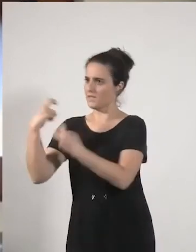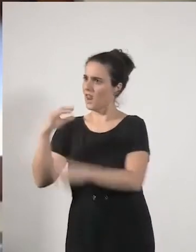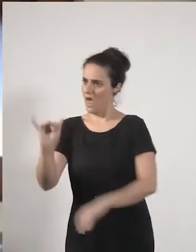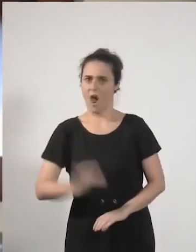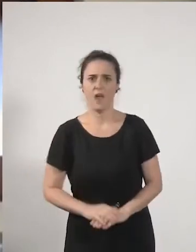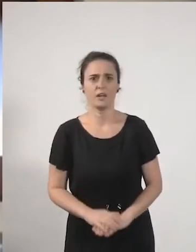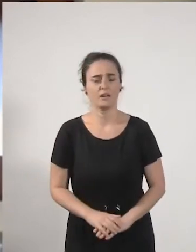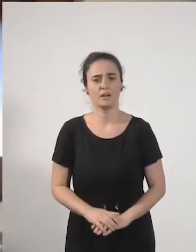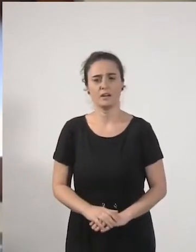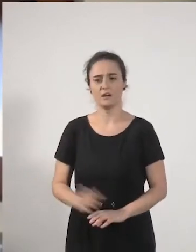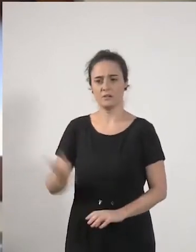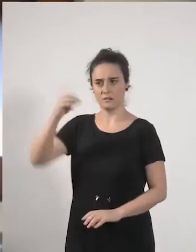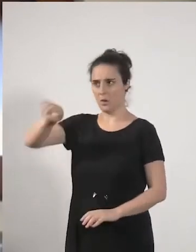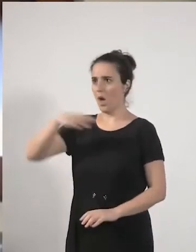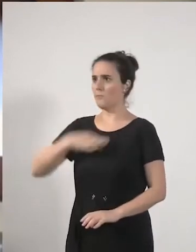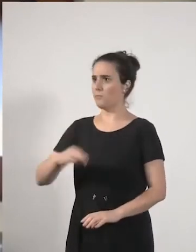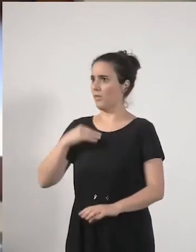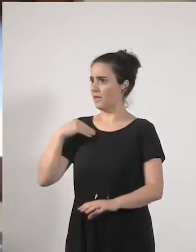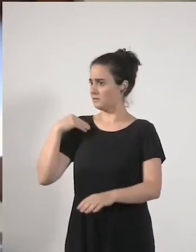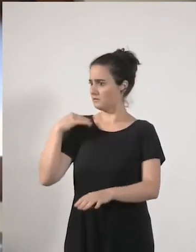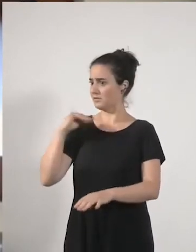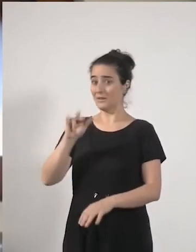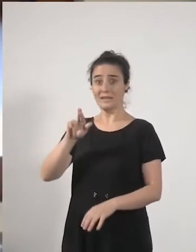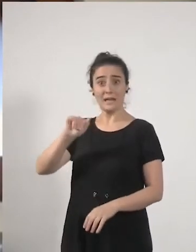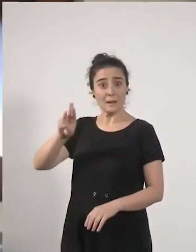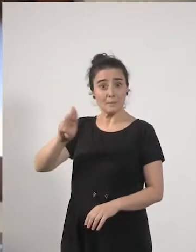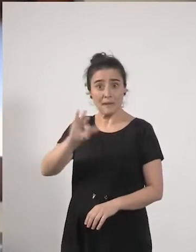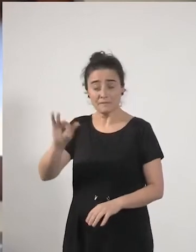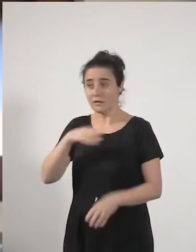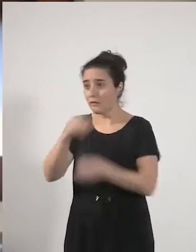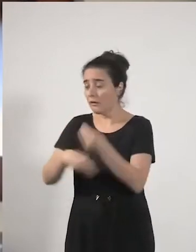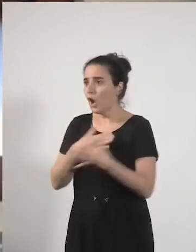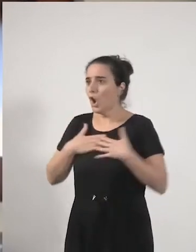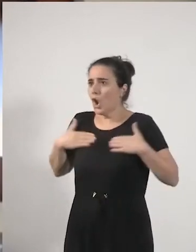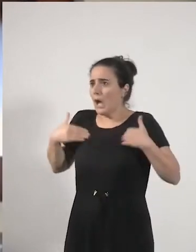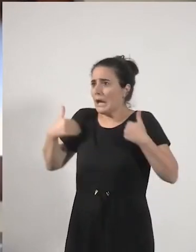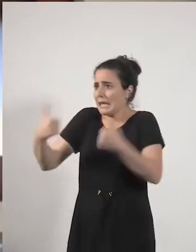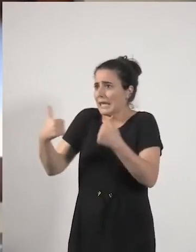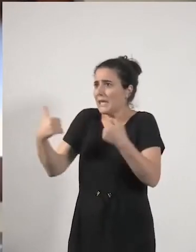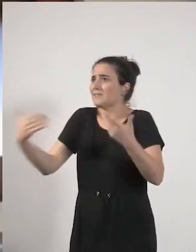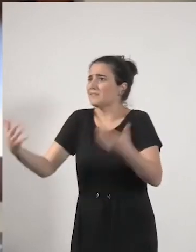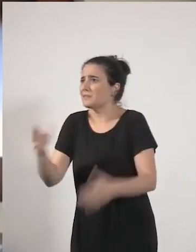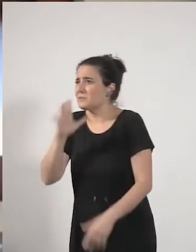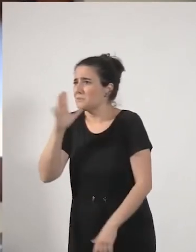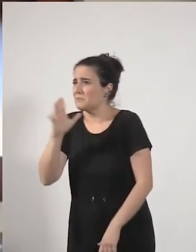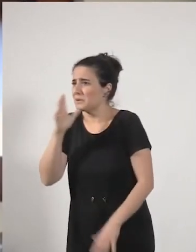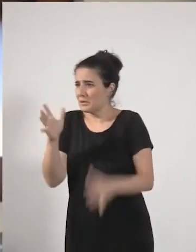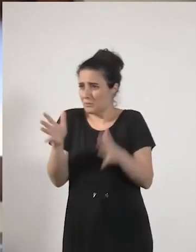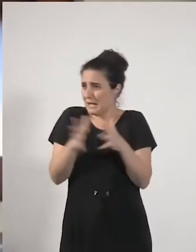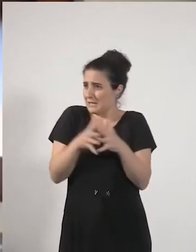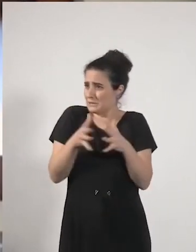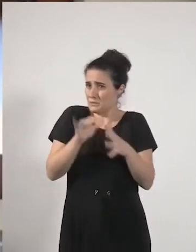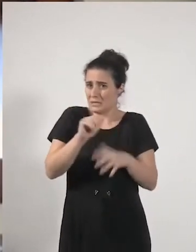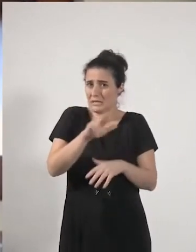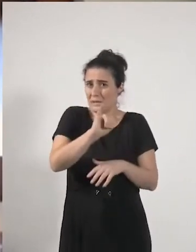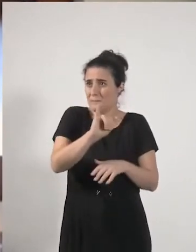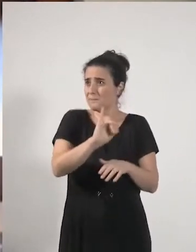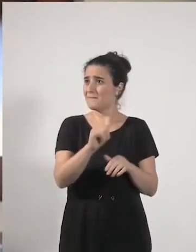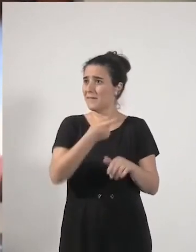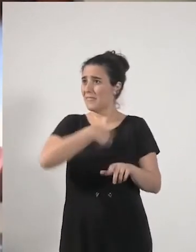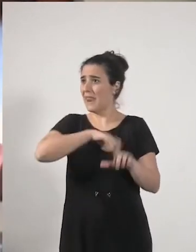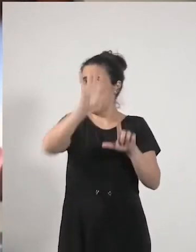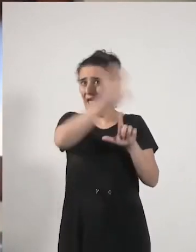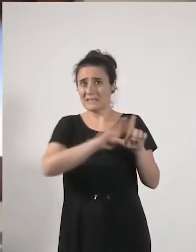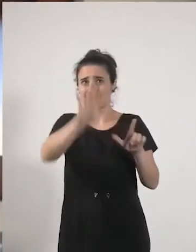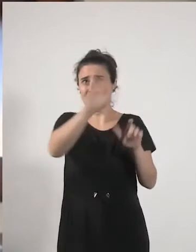podéis hacer lo que queráis con el IRPF porque replicáis la estructura del IRPF del Estado